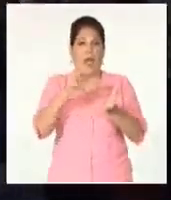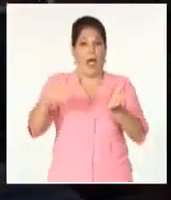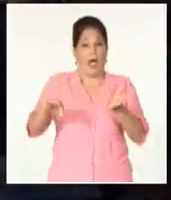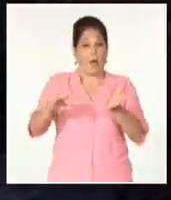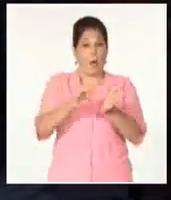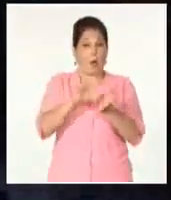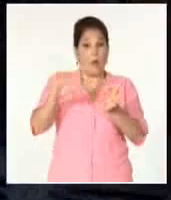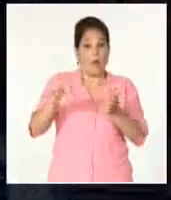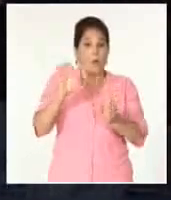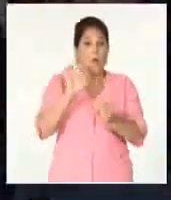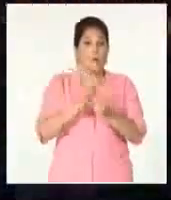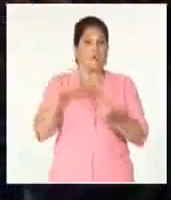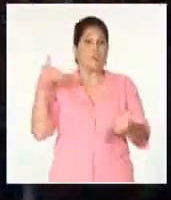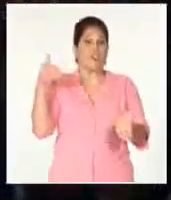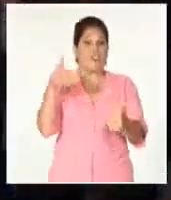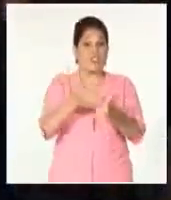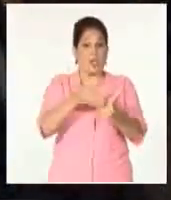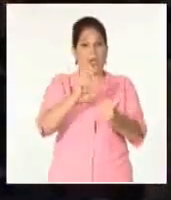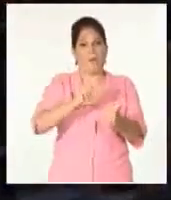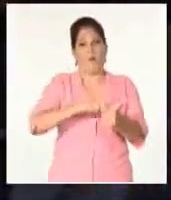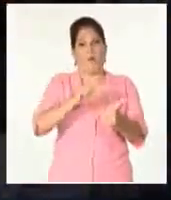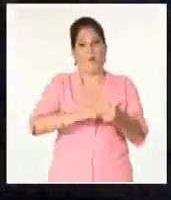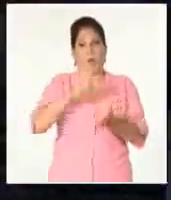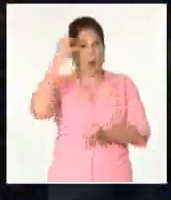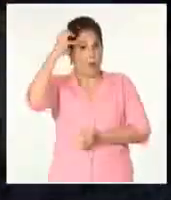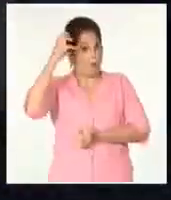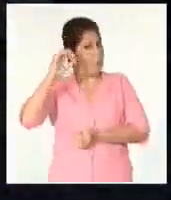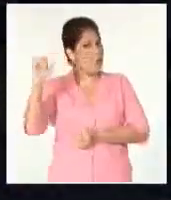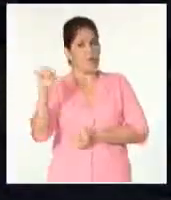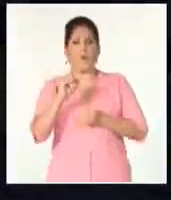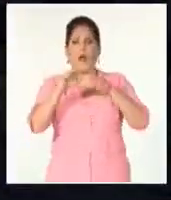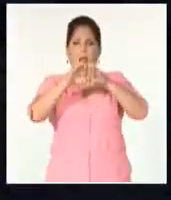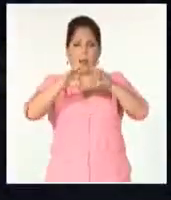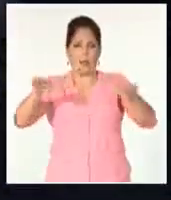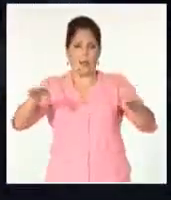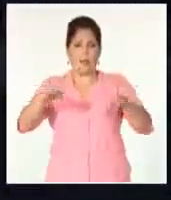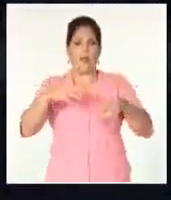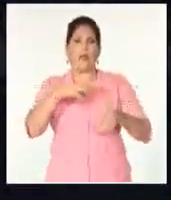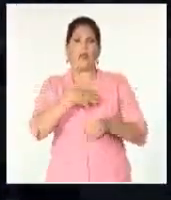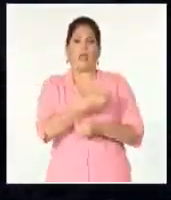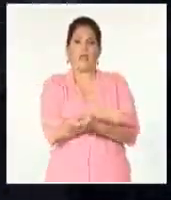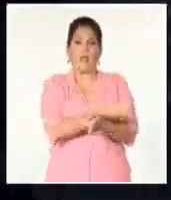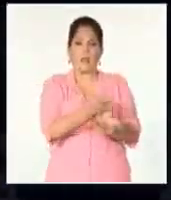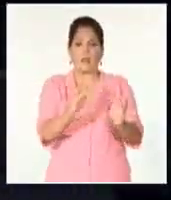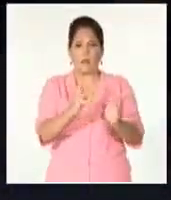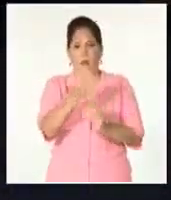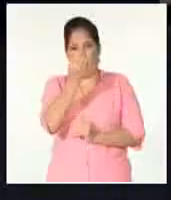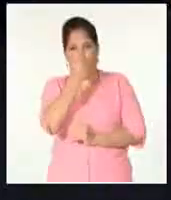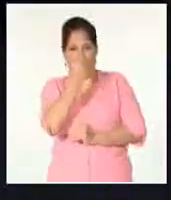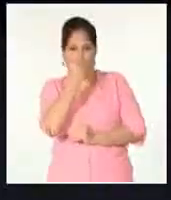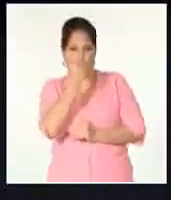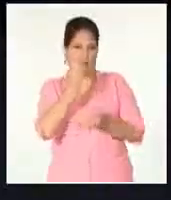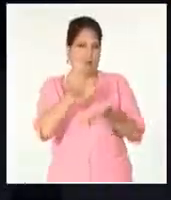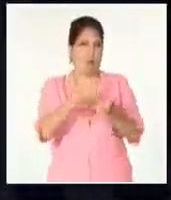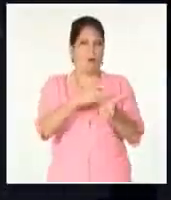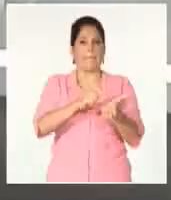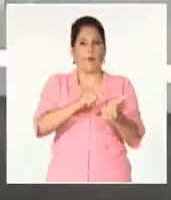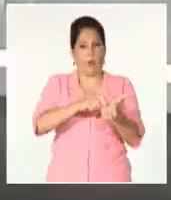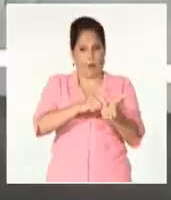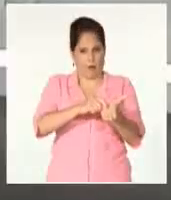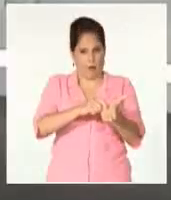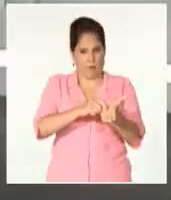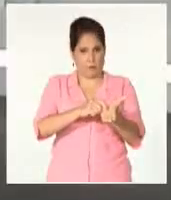consumidores, así como del gobierno cubano para mantener la estabilidad y disponibilidad de los alimentos en la canasta familiar normada.